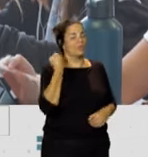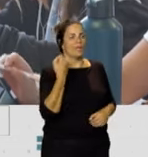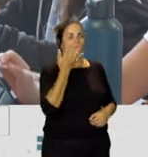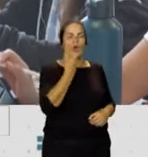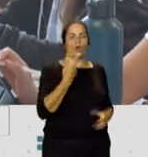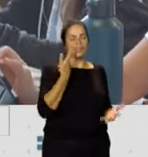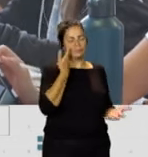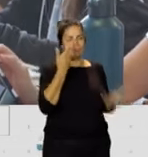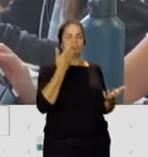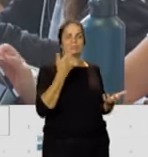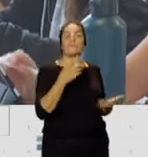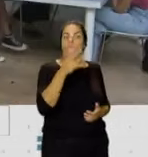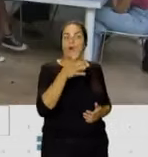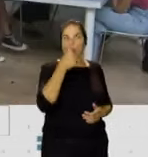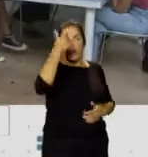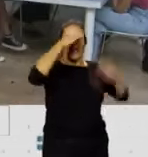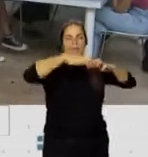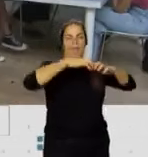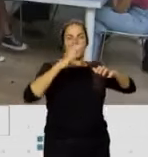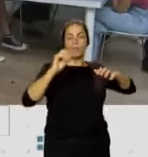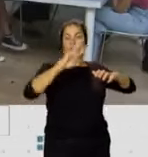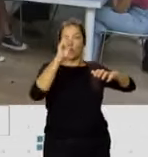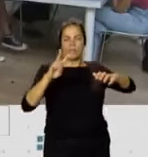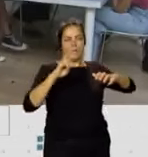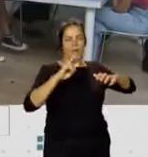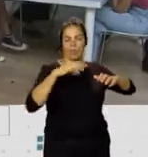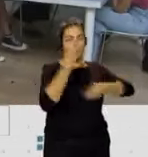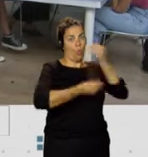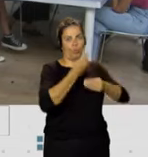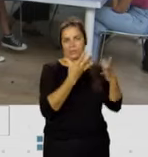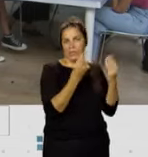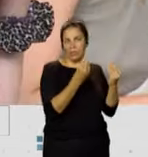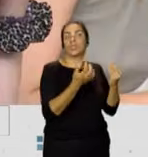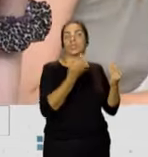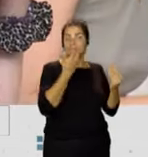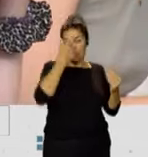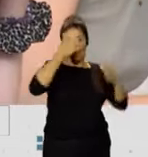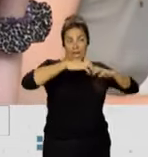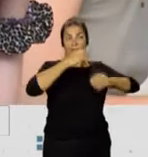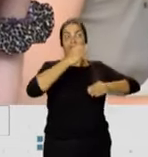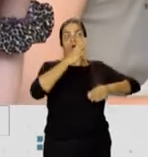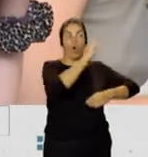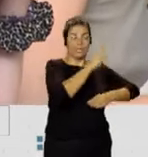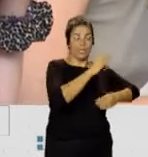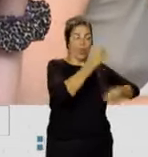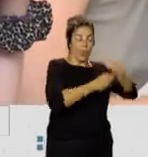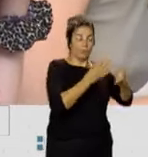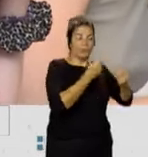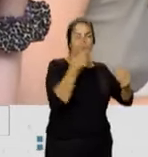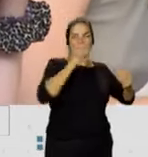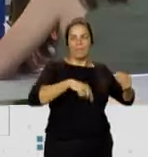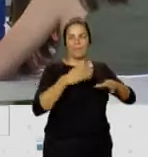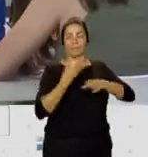Porque el cerebro consume mucho oxígeno, es un gran consumidor de oxígeno. Si consume mucho oxígeno, también genera muchos residuos de la